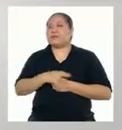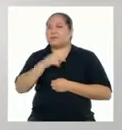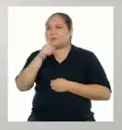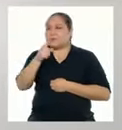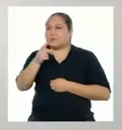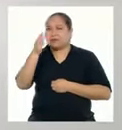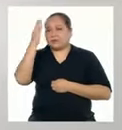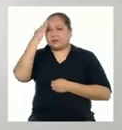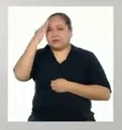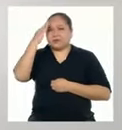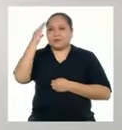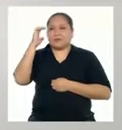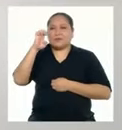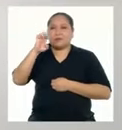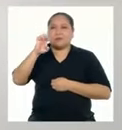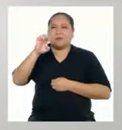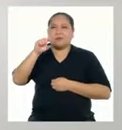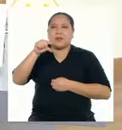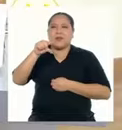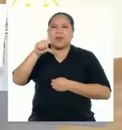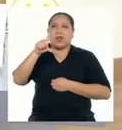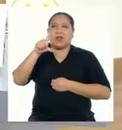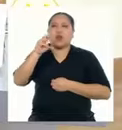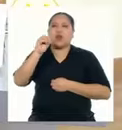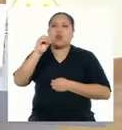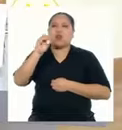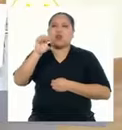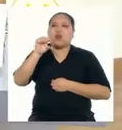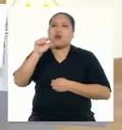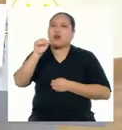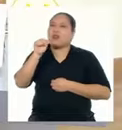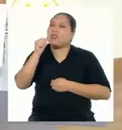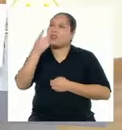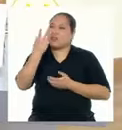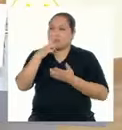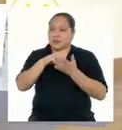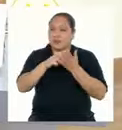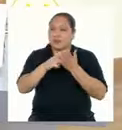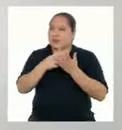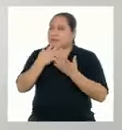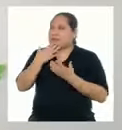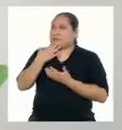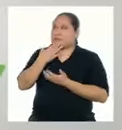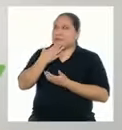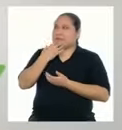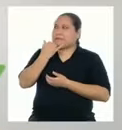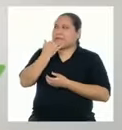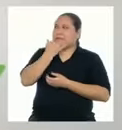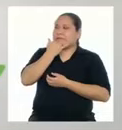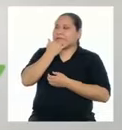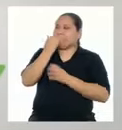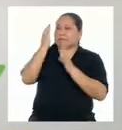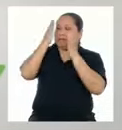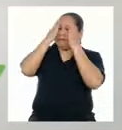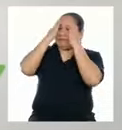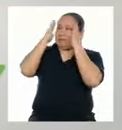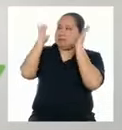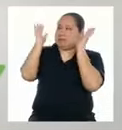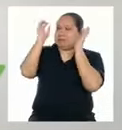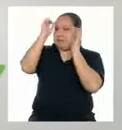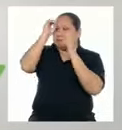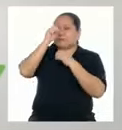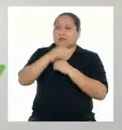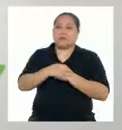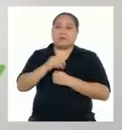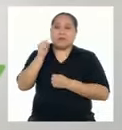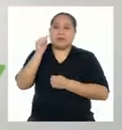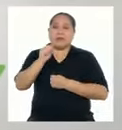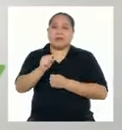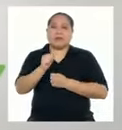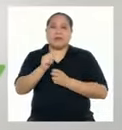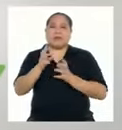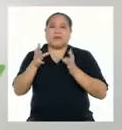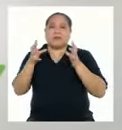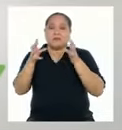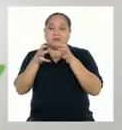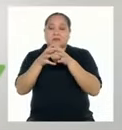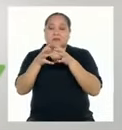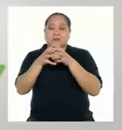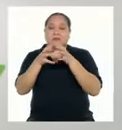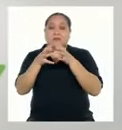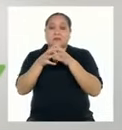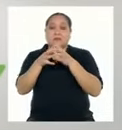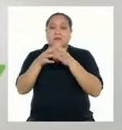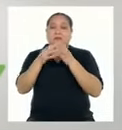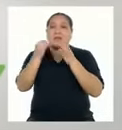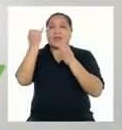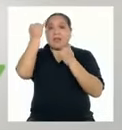saben qué es una égloga? ¡Uy! Ahí sí que me agarró Una égloga es una composición